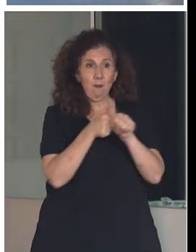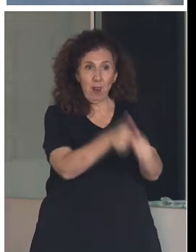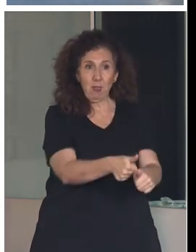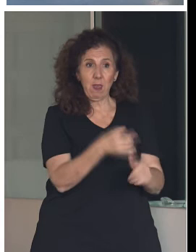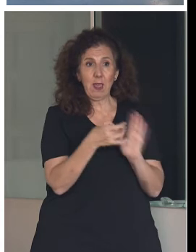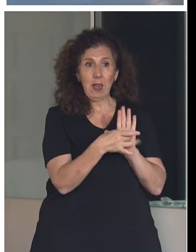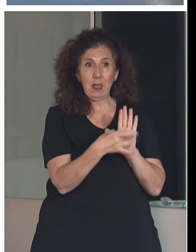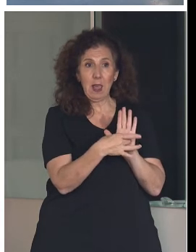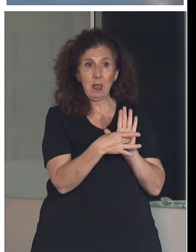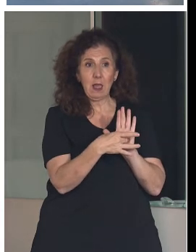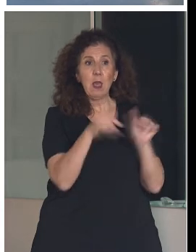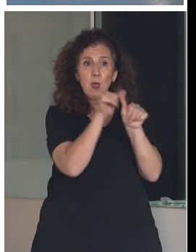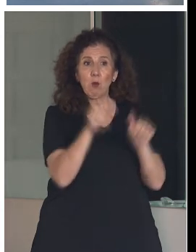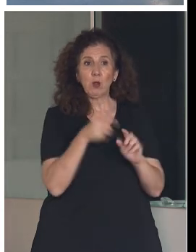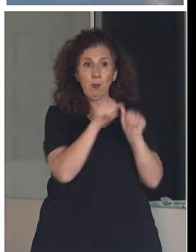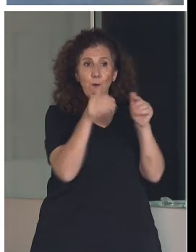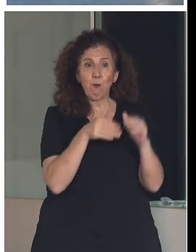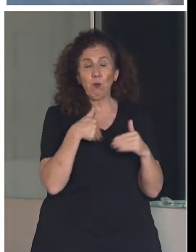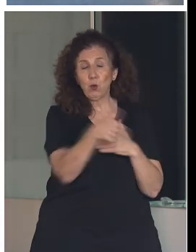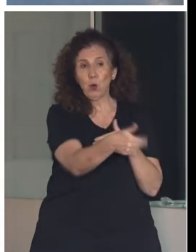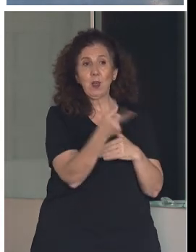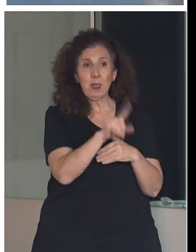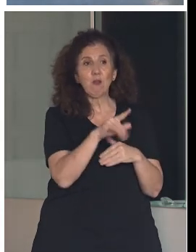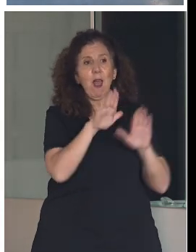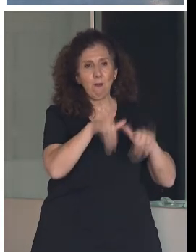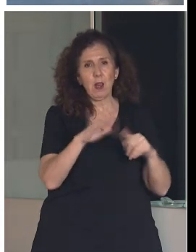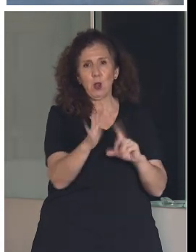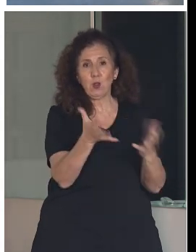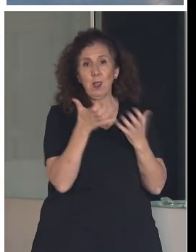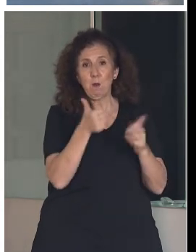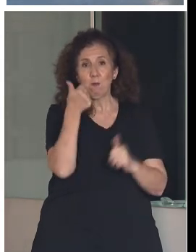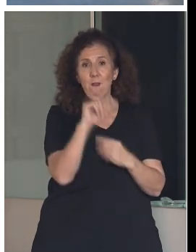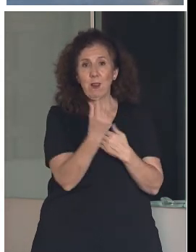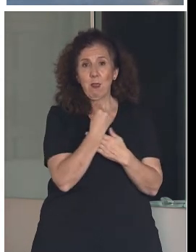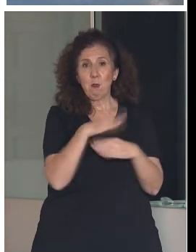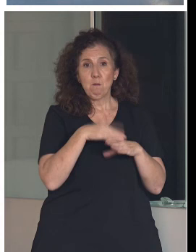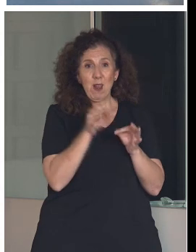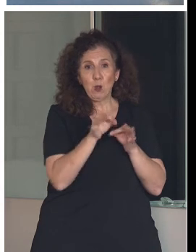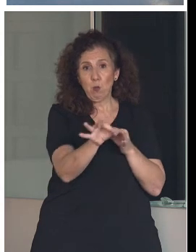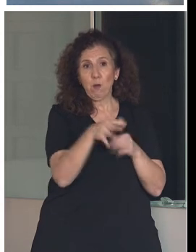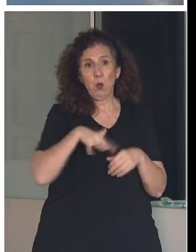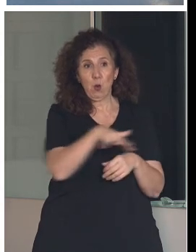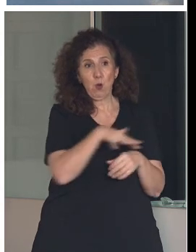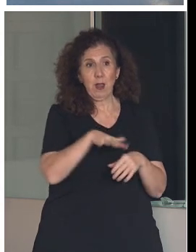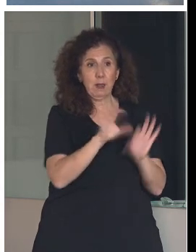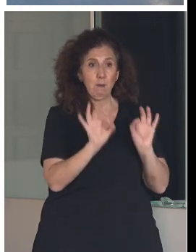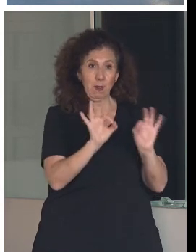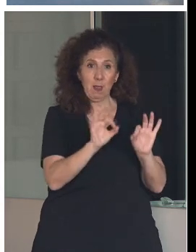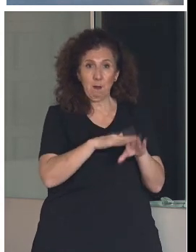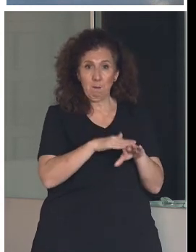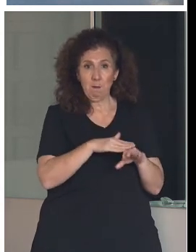y que eso nos hará atraer financiación e inversión en los pueblos como lugares resilientes, diferentes e identitarios.